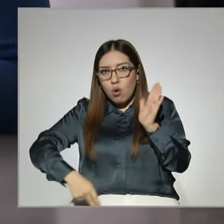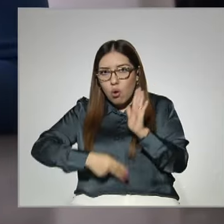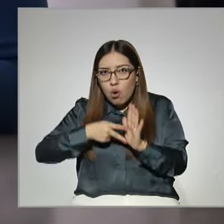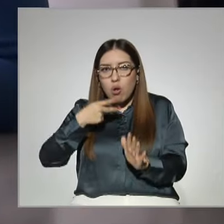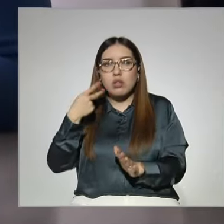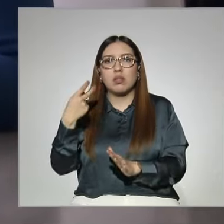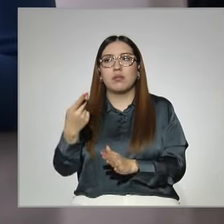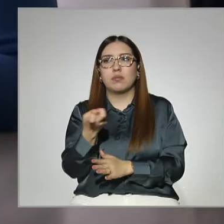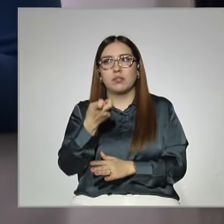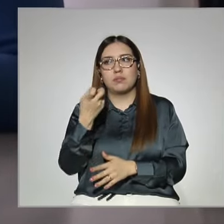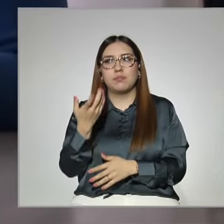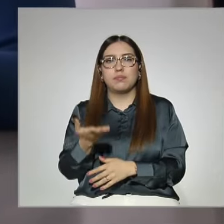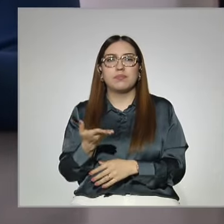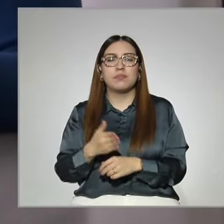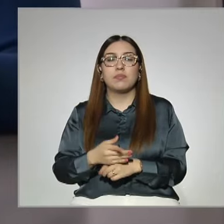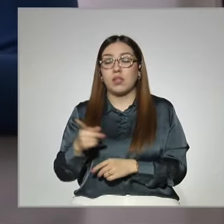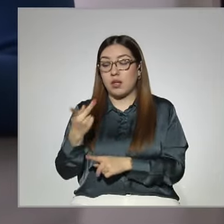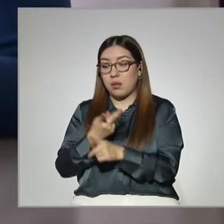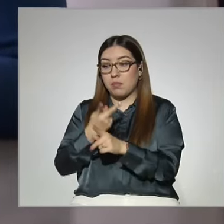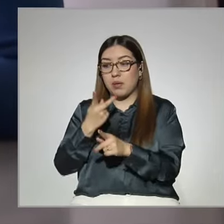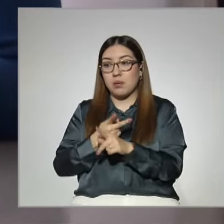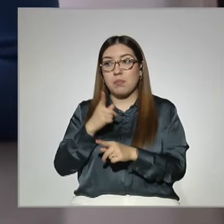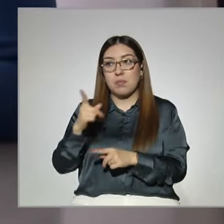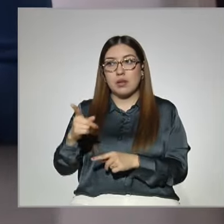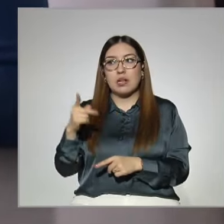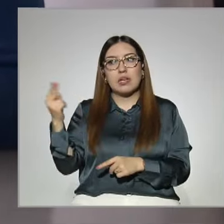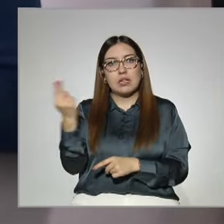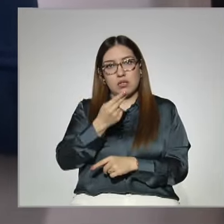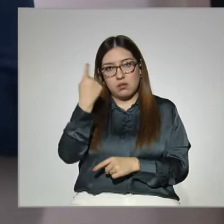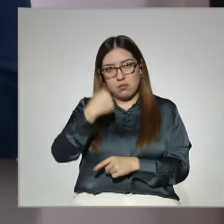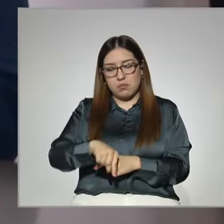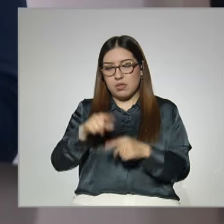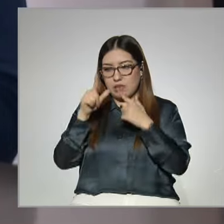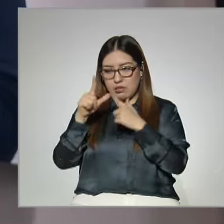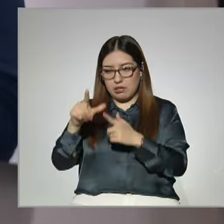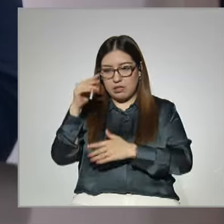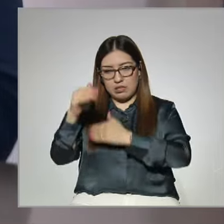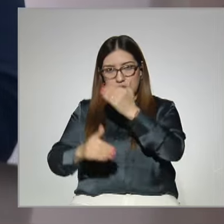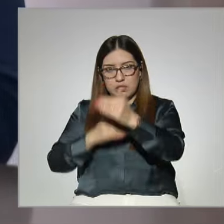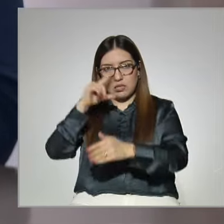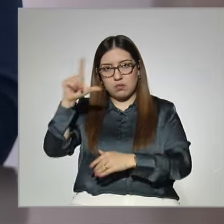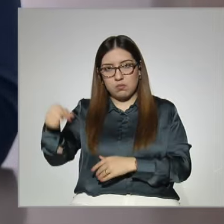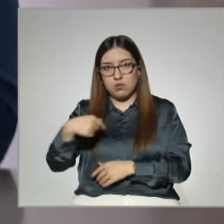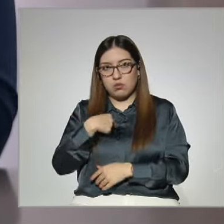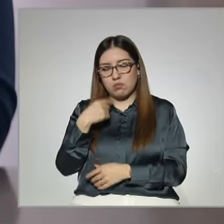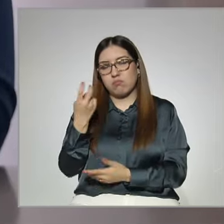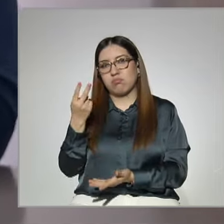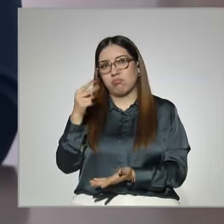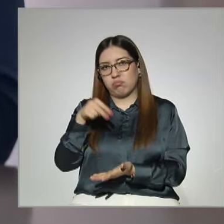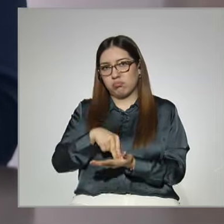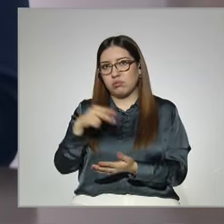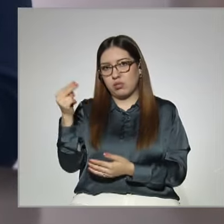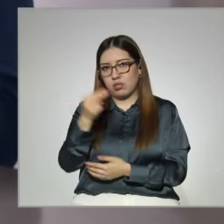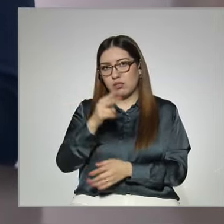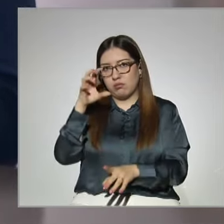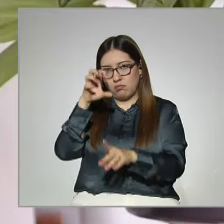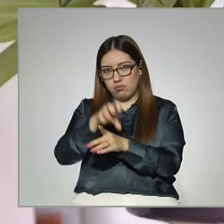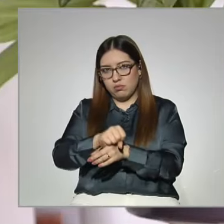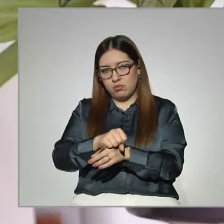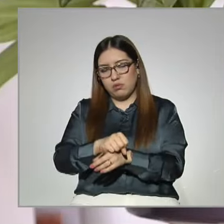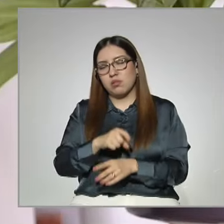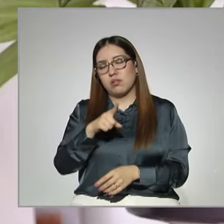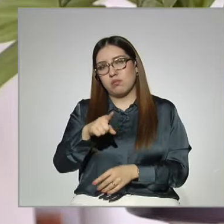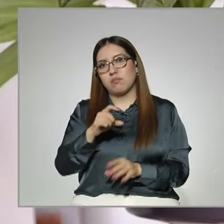prepa es un escalón que necesito para seguir y llegar a donde necesito estar. Entonces, pues, obviamente, tengo que